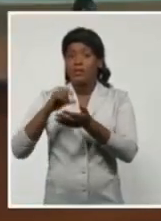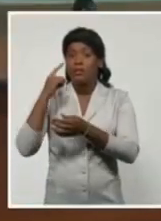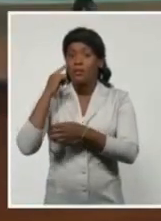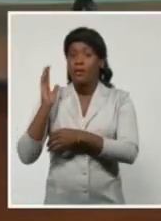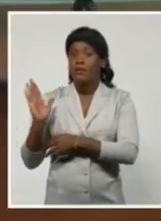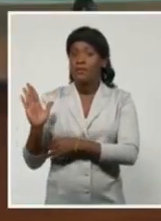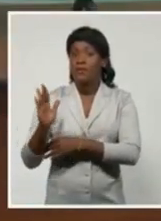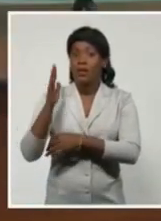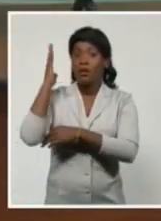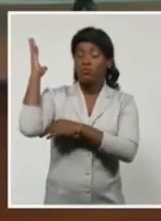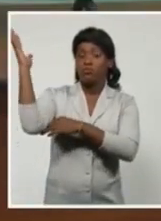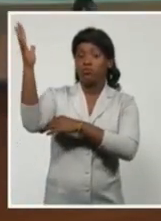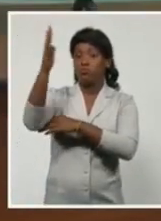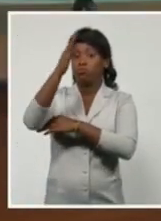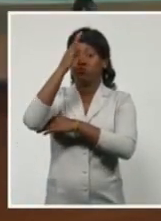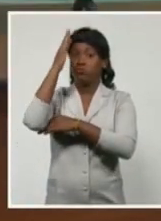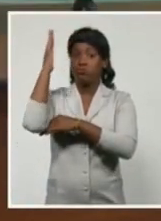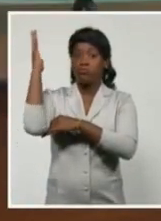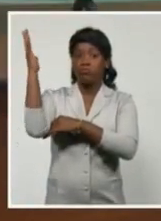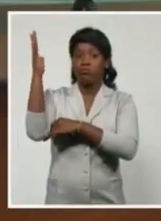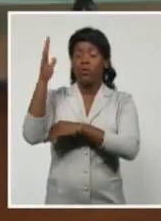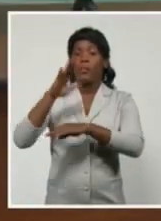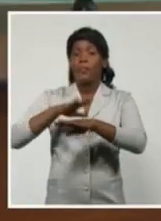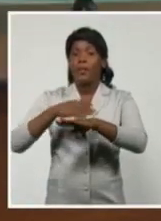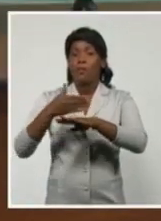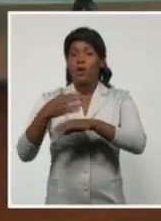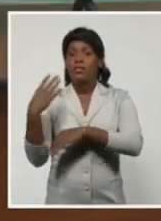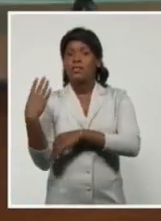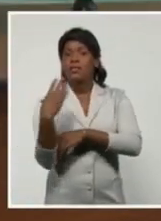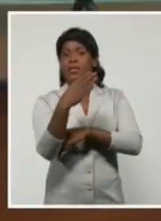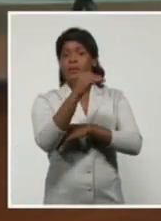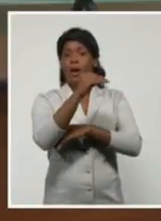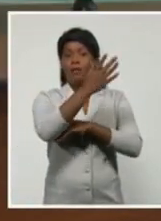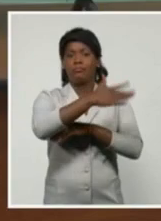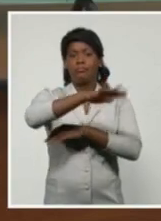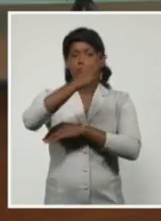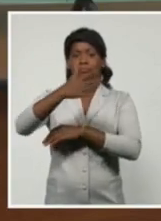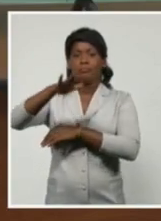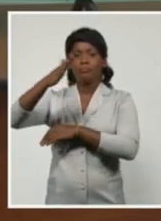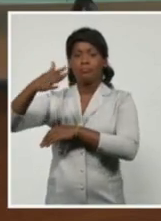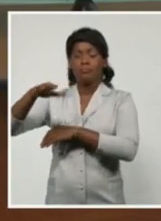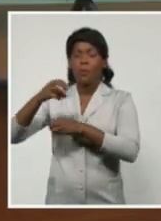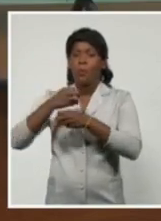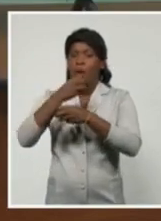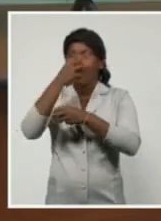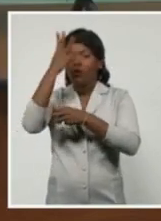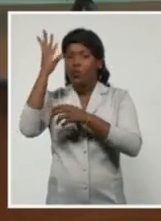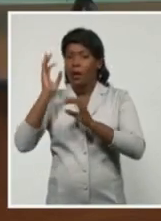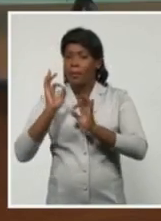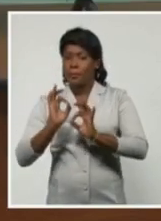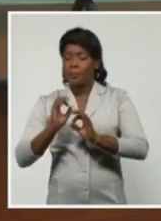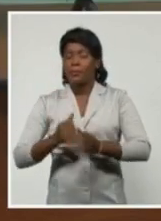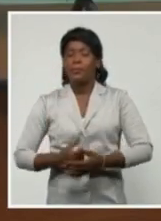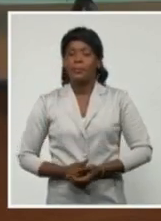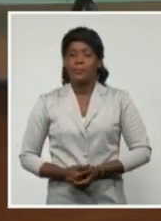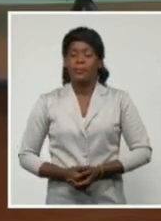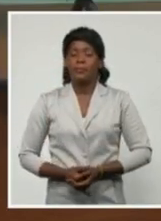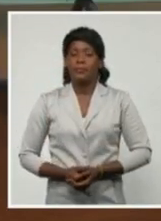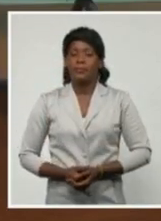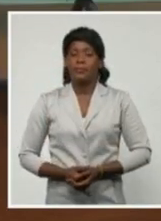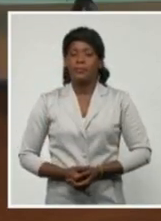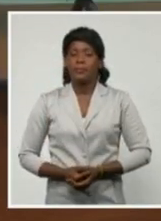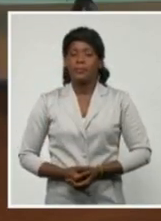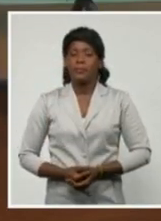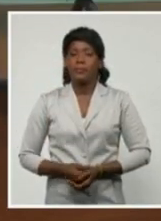penetrará en tierra y después saldrá al mar durante la madrugada. Ahora, observen ustedes